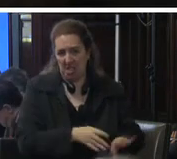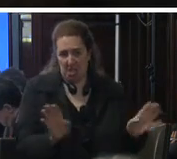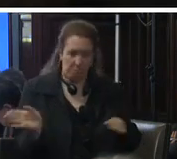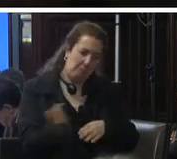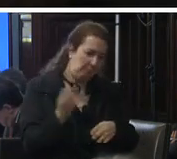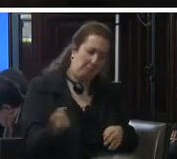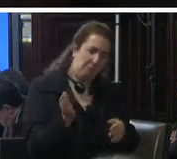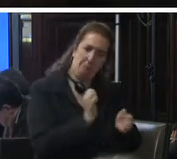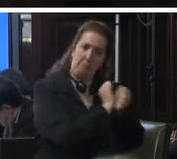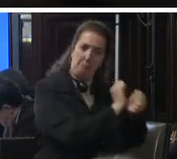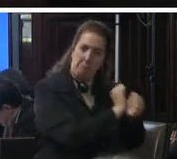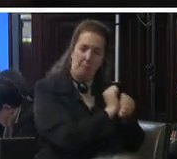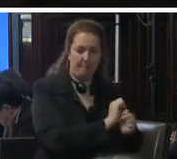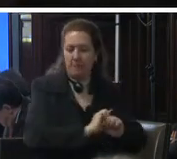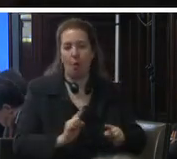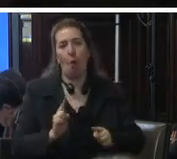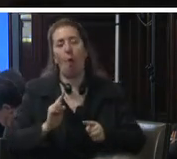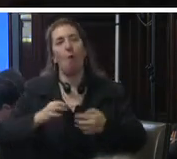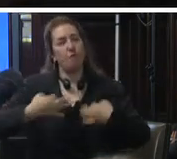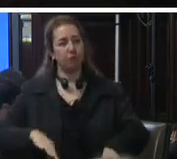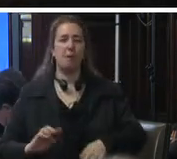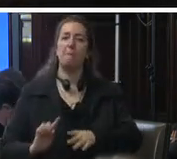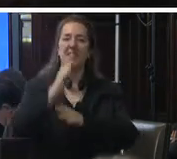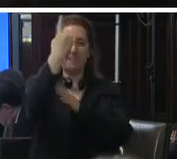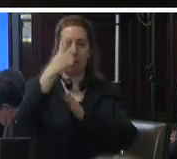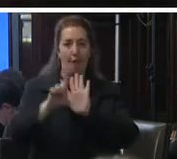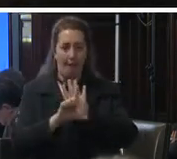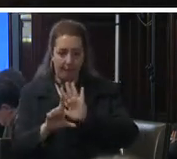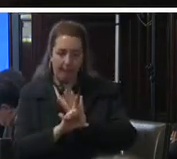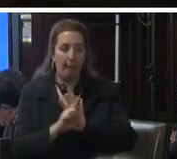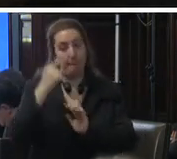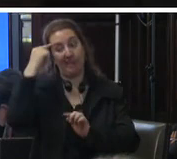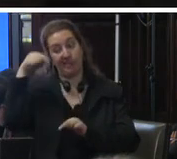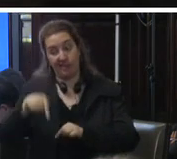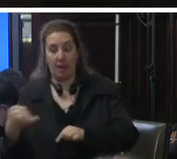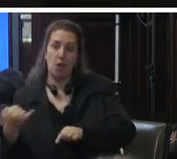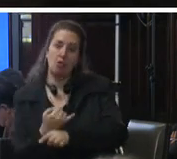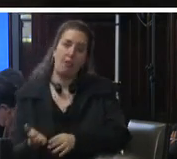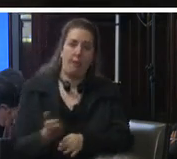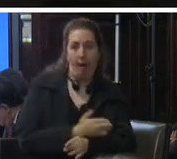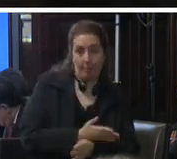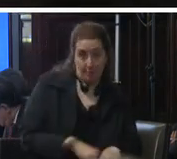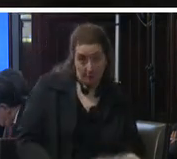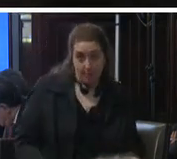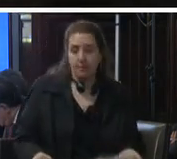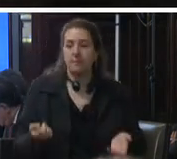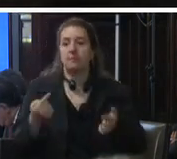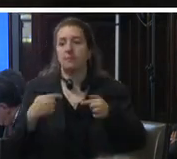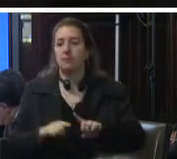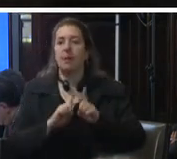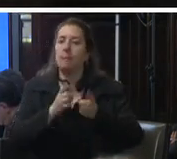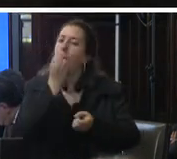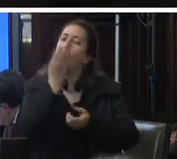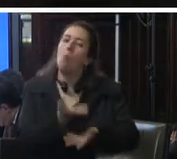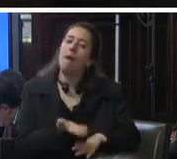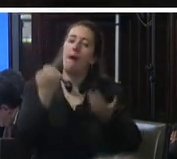principios de legalidad presunción de inocencia necesidad y proporcionalidad establecidos en los principios y buenas prácticas de